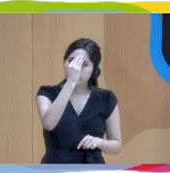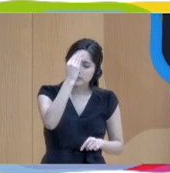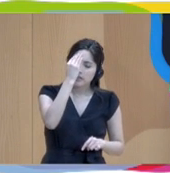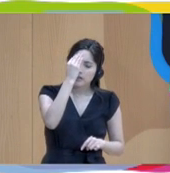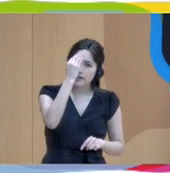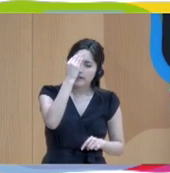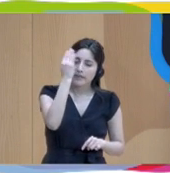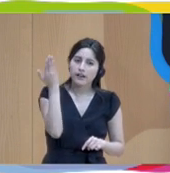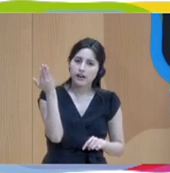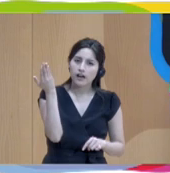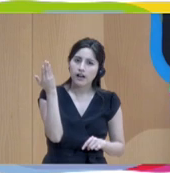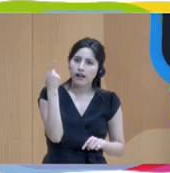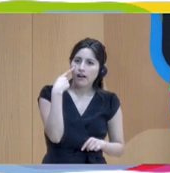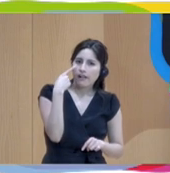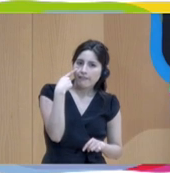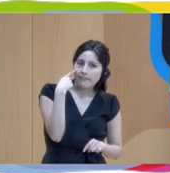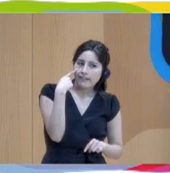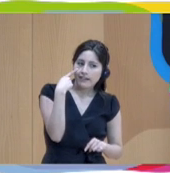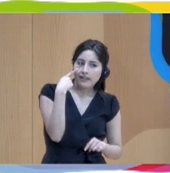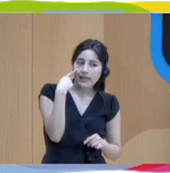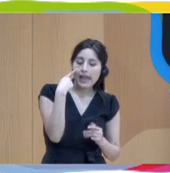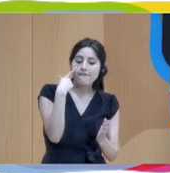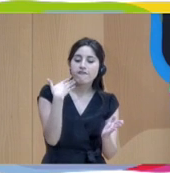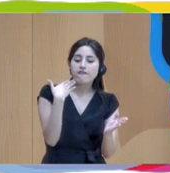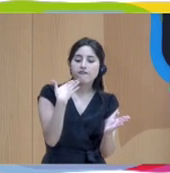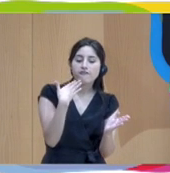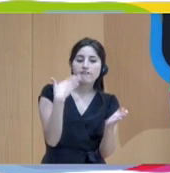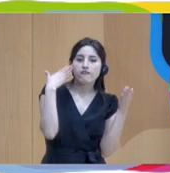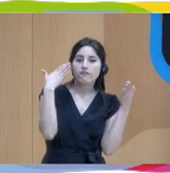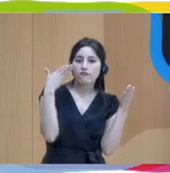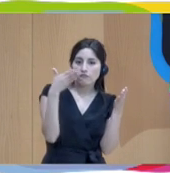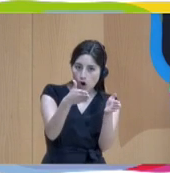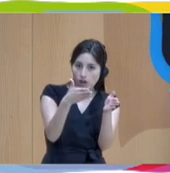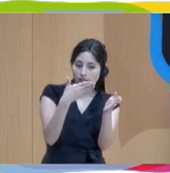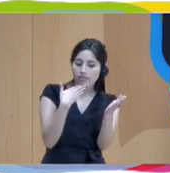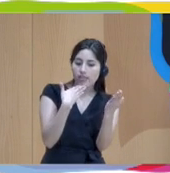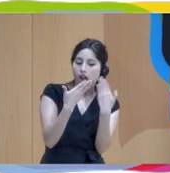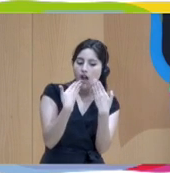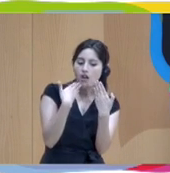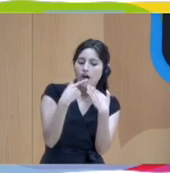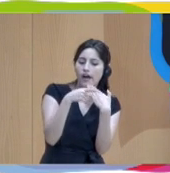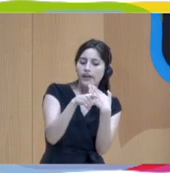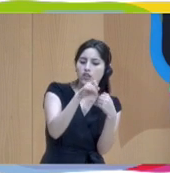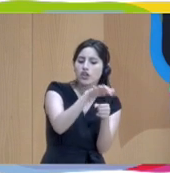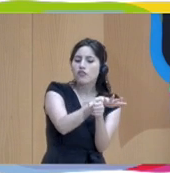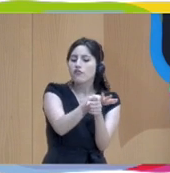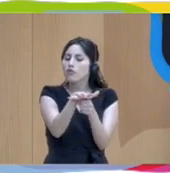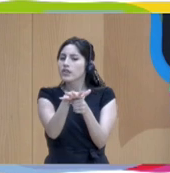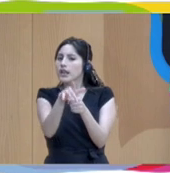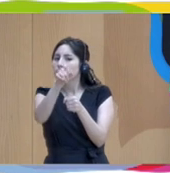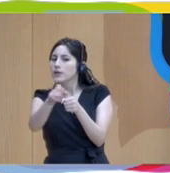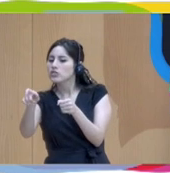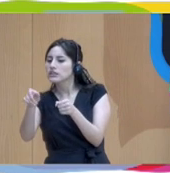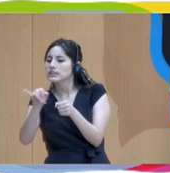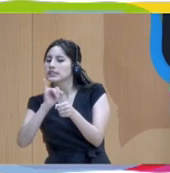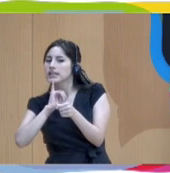podría ser útil el enfoque dialógico, lo dialógico precisamente donde está con estas personas que cada vez llegan más, donde a